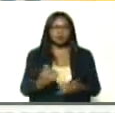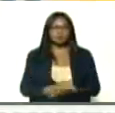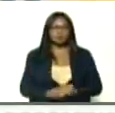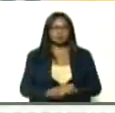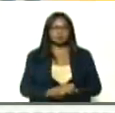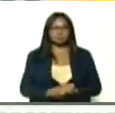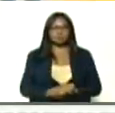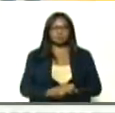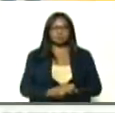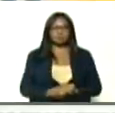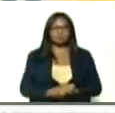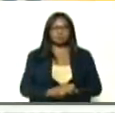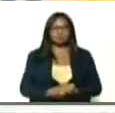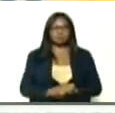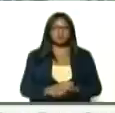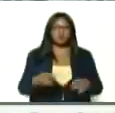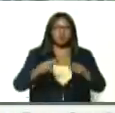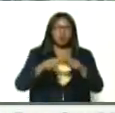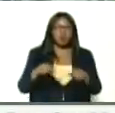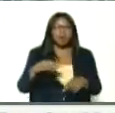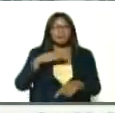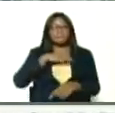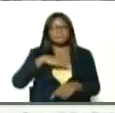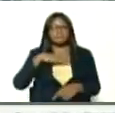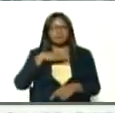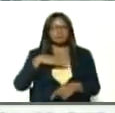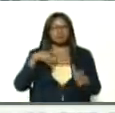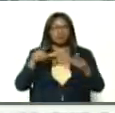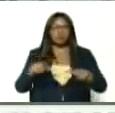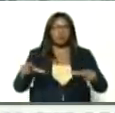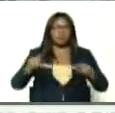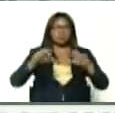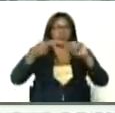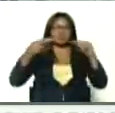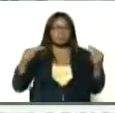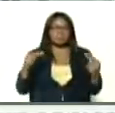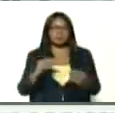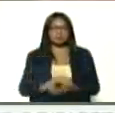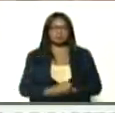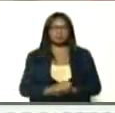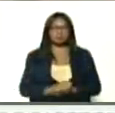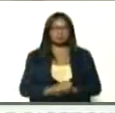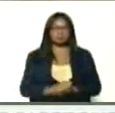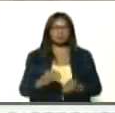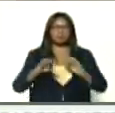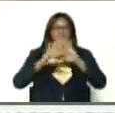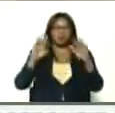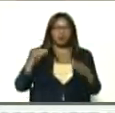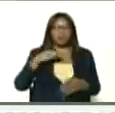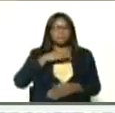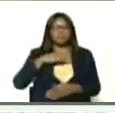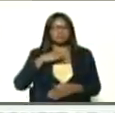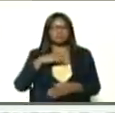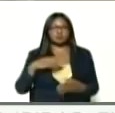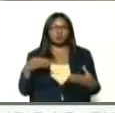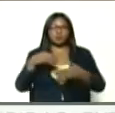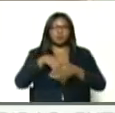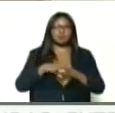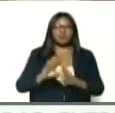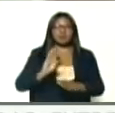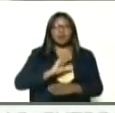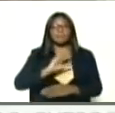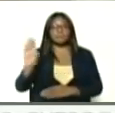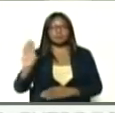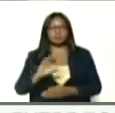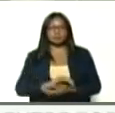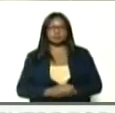es, la gran misión, cuadrantes de paz, por supuesto, la gran misión, guardianes de la patria,